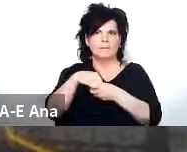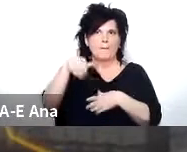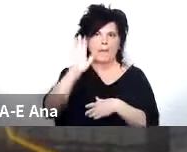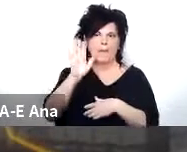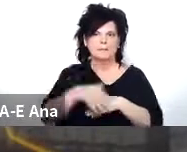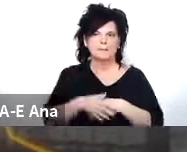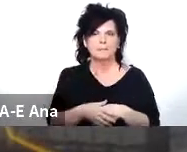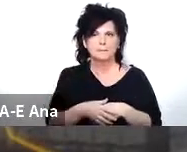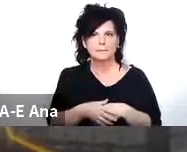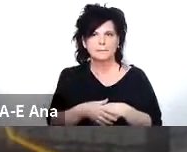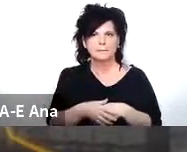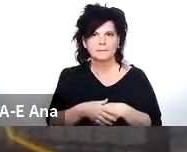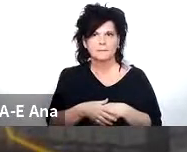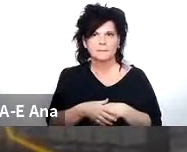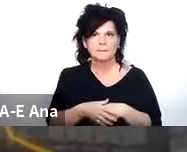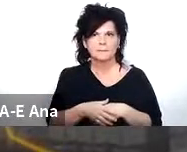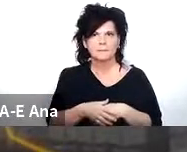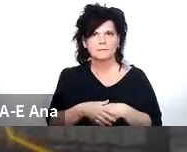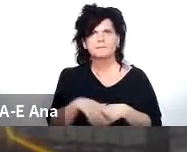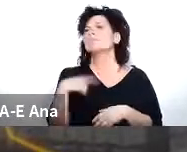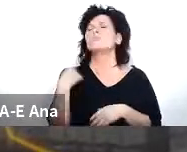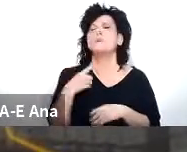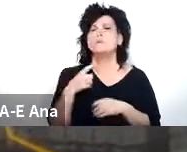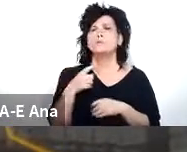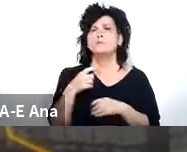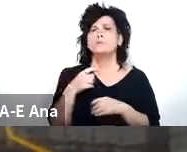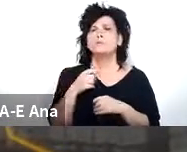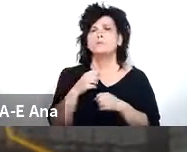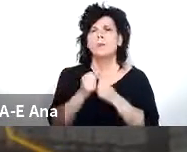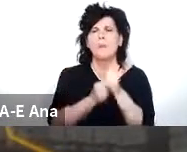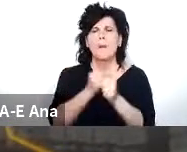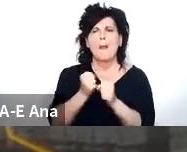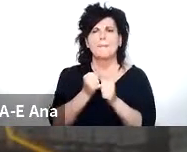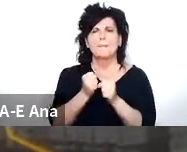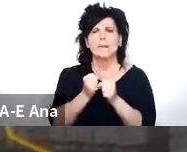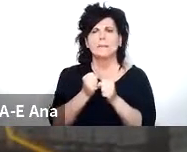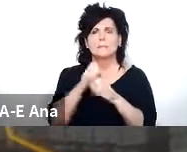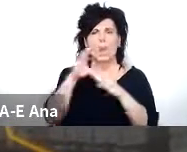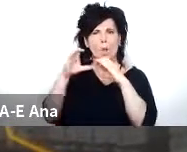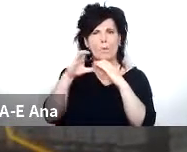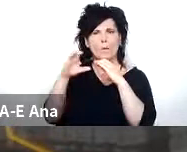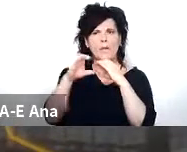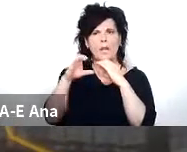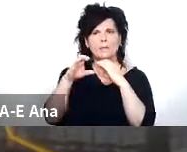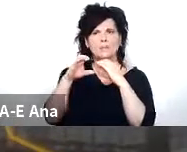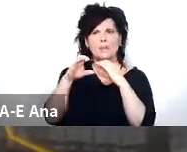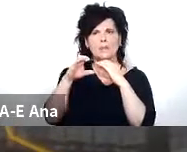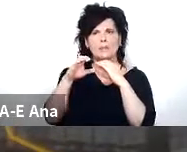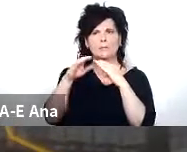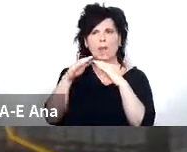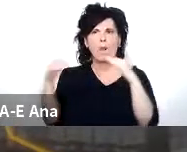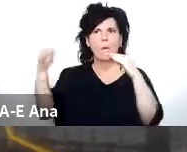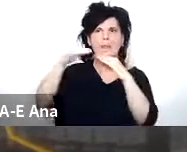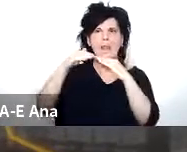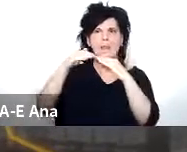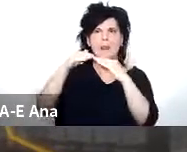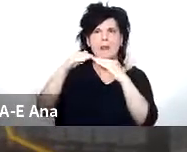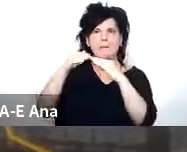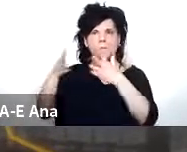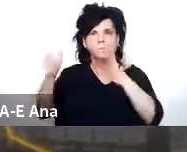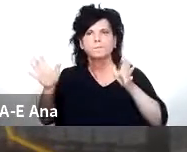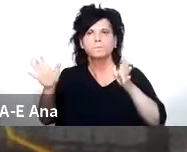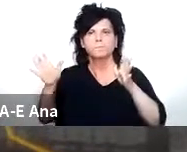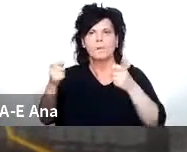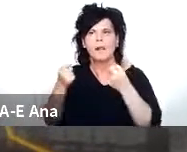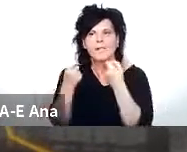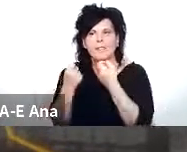nosotros como operadores de telecomunicaciones a nivel mayorista buscamos dar una oferta de servicios